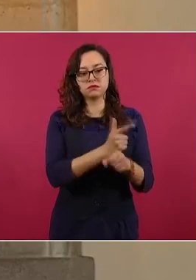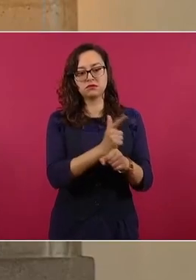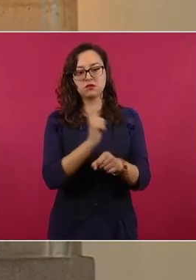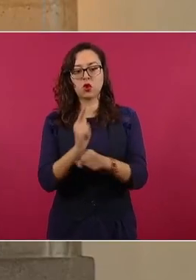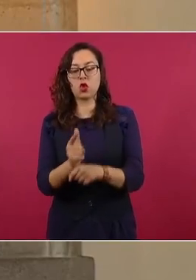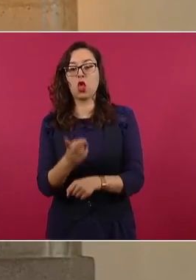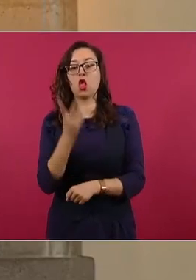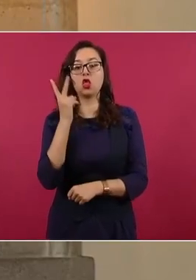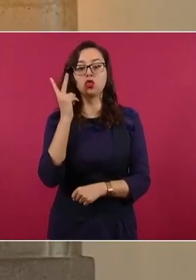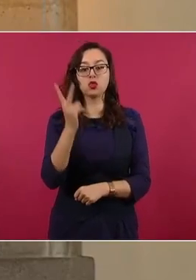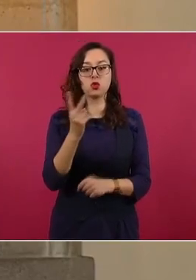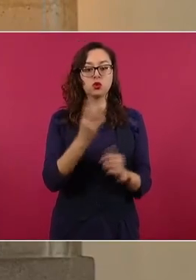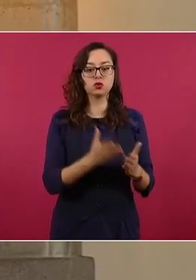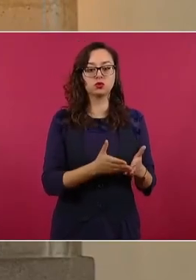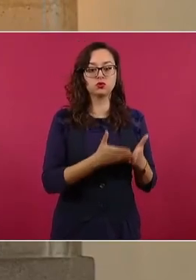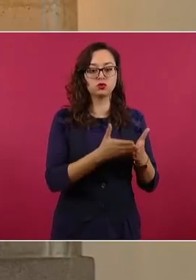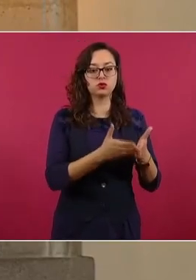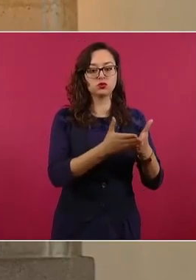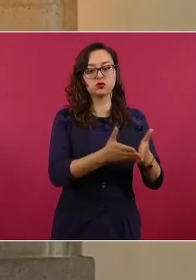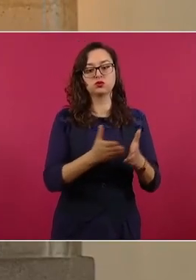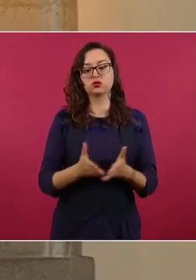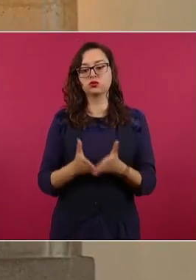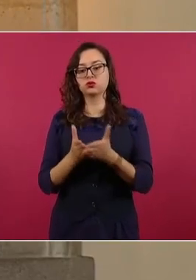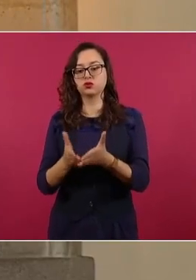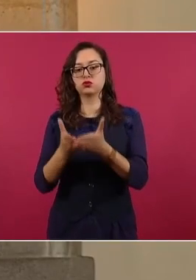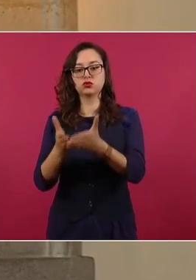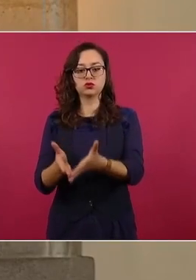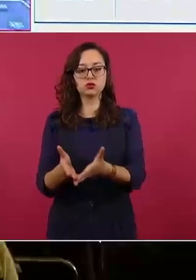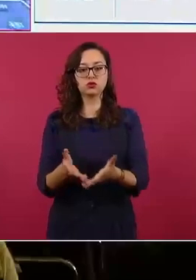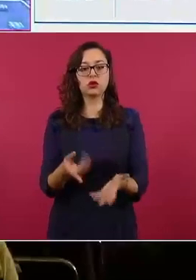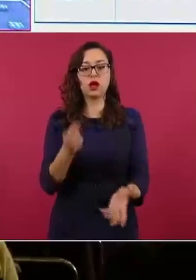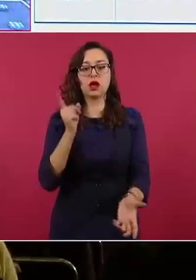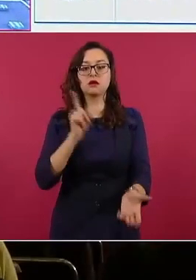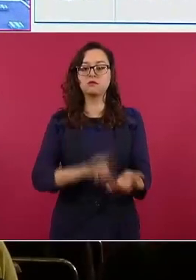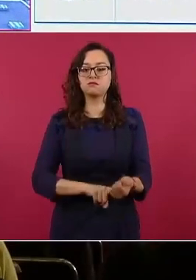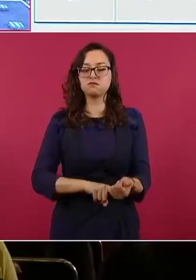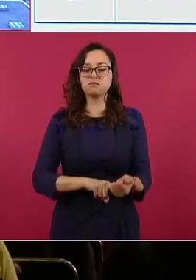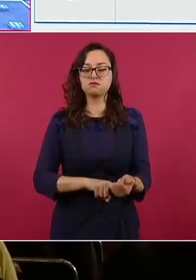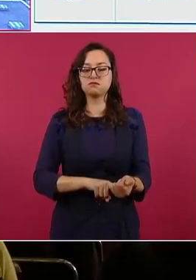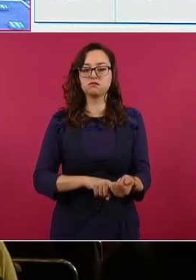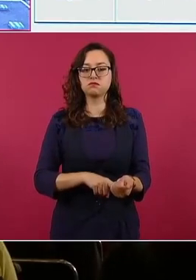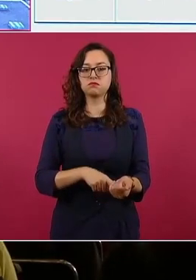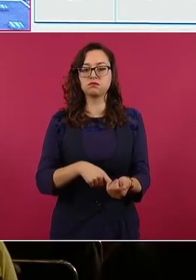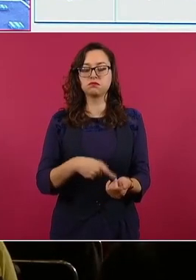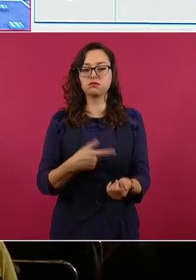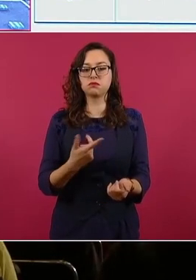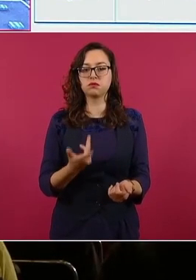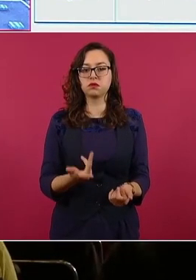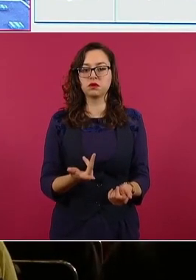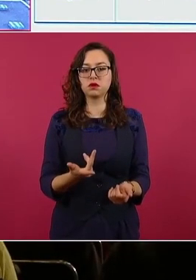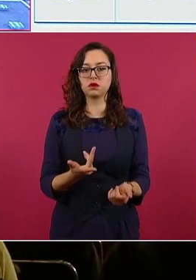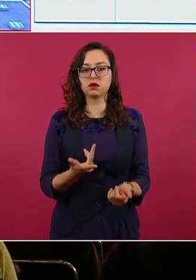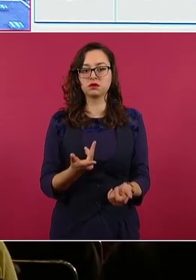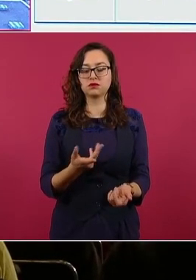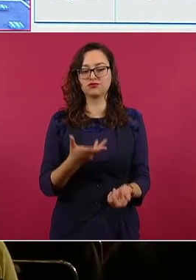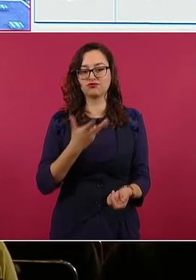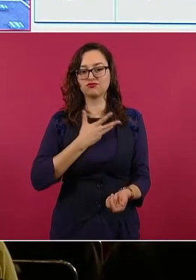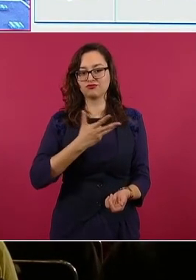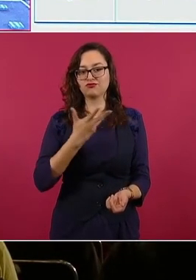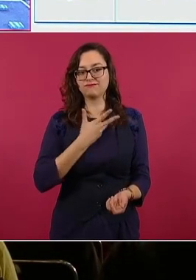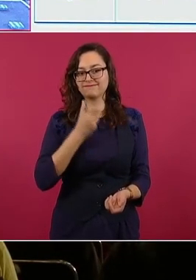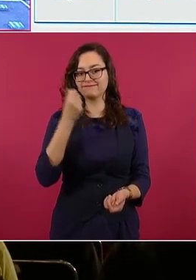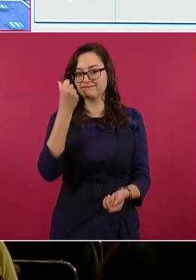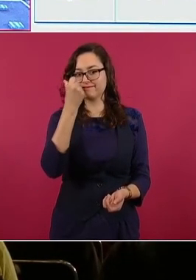embarcaciones que trasladaban en total kilogramos de cocaína,